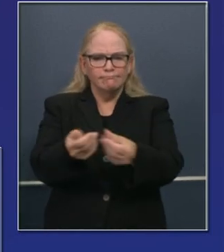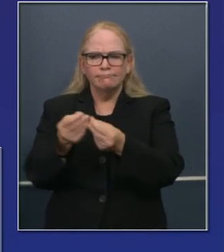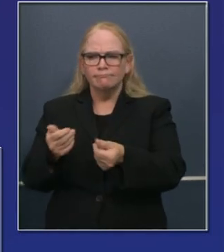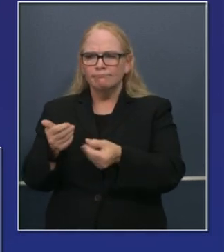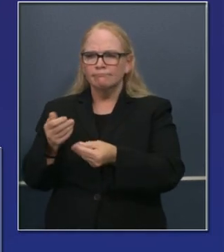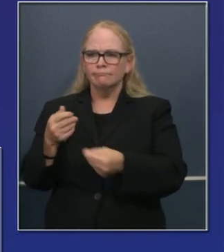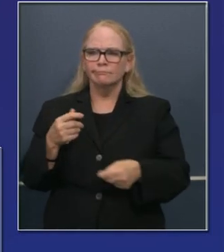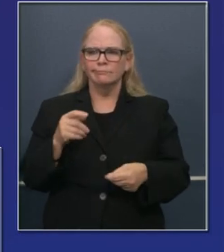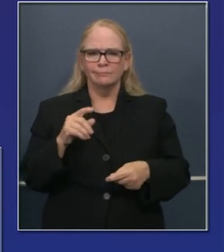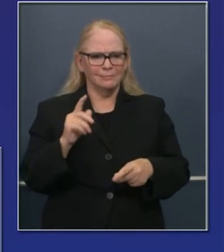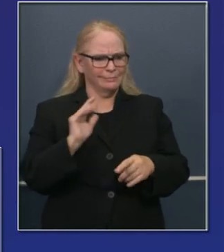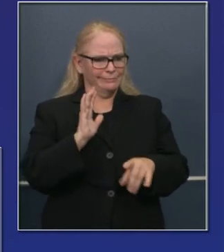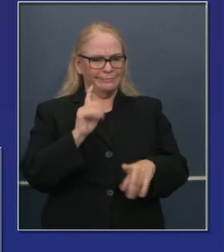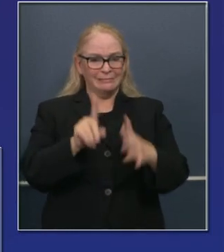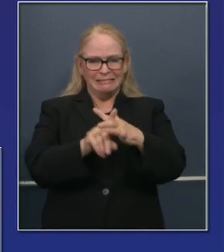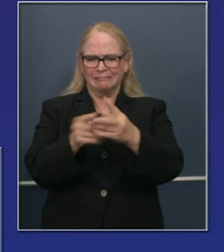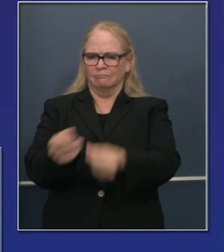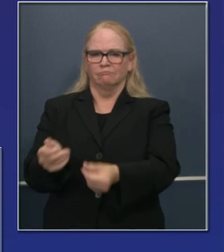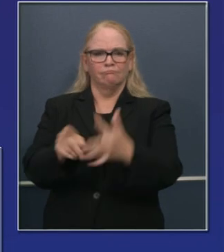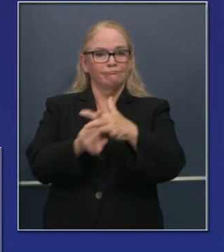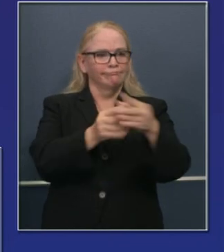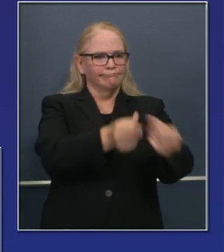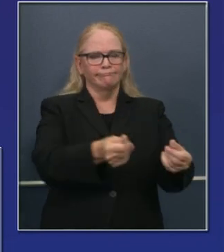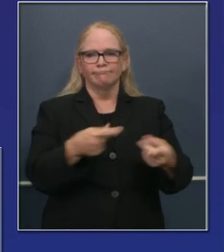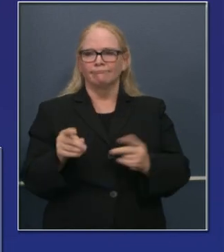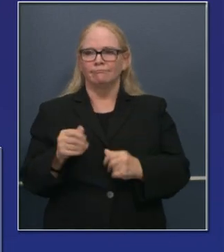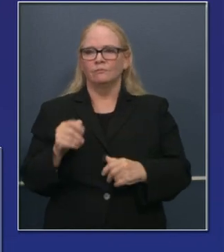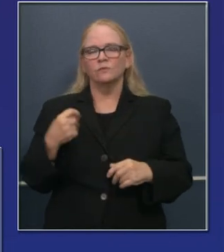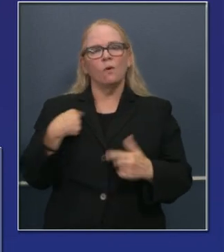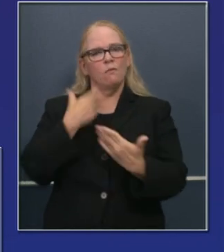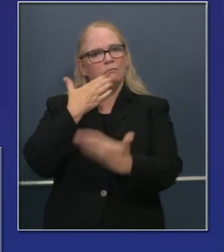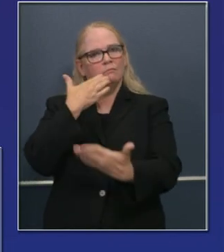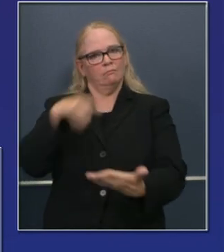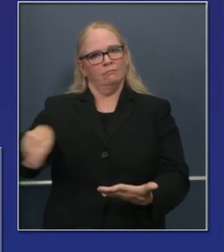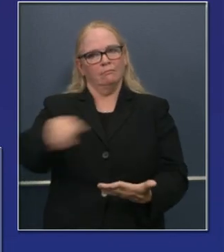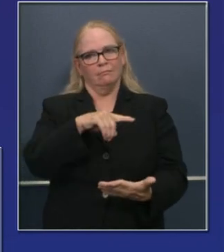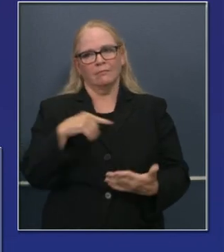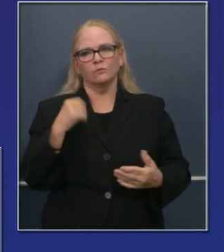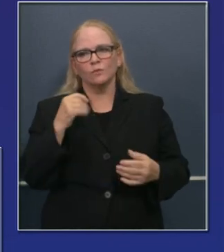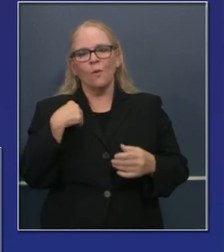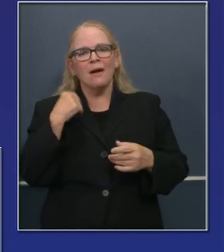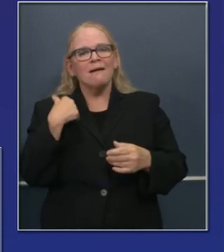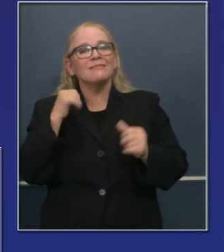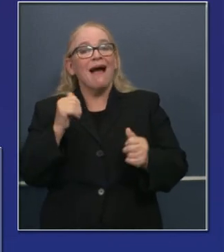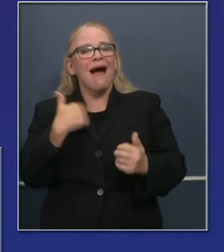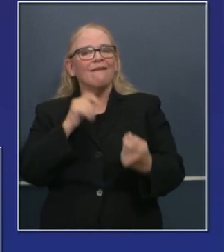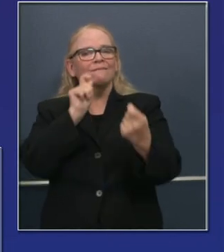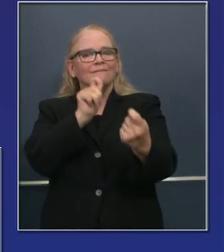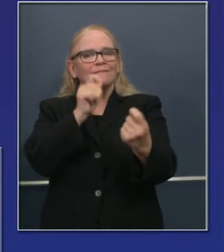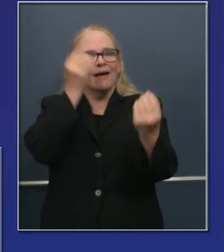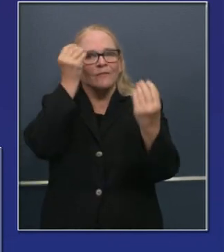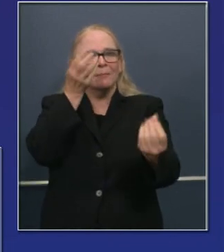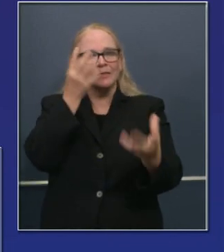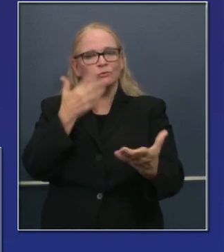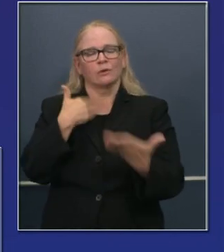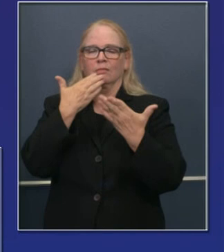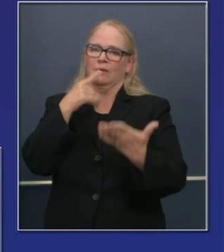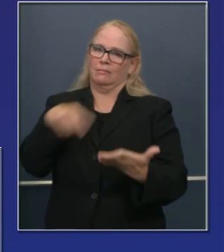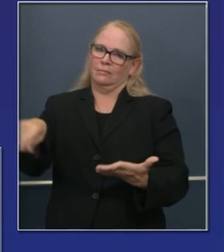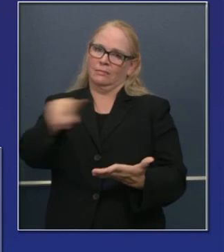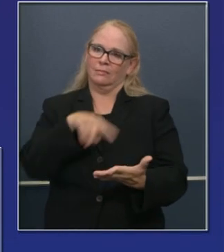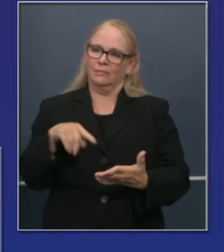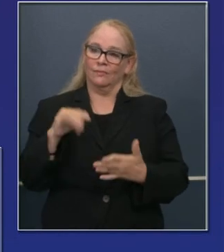y cómo de forma rápida resolverlos para seguir teniendo datos actualizados. El equipo de